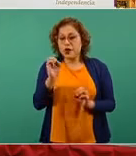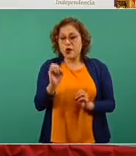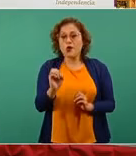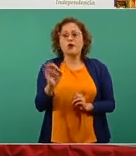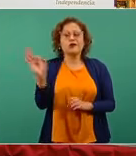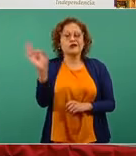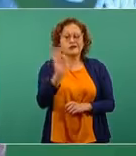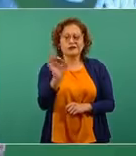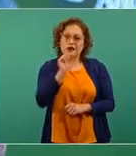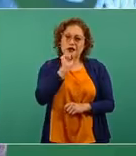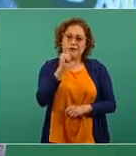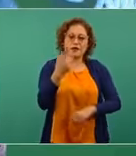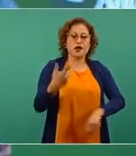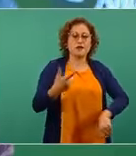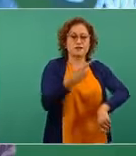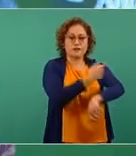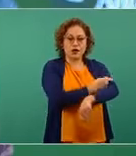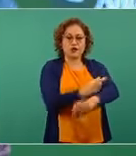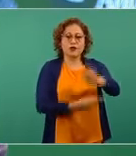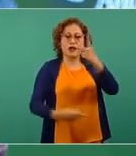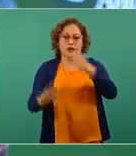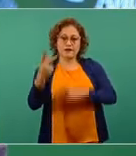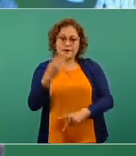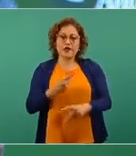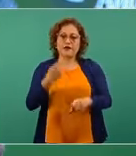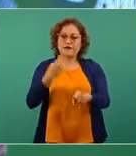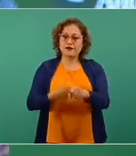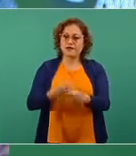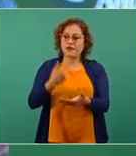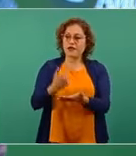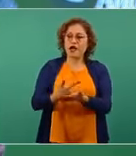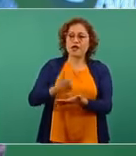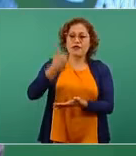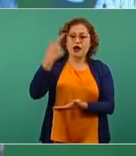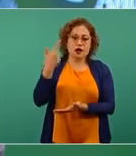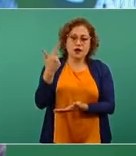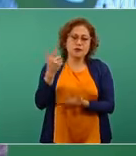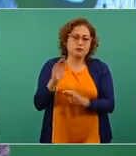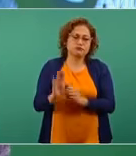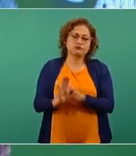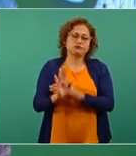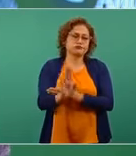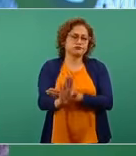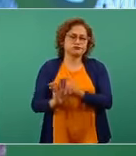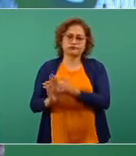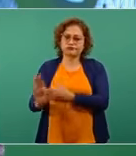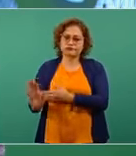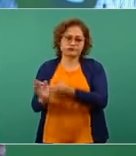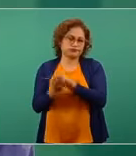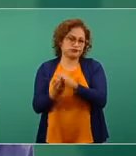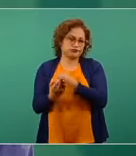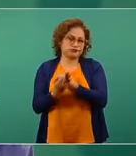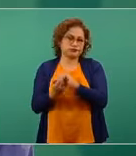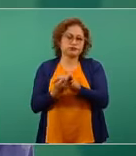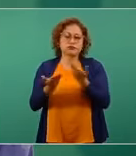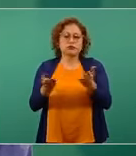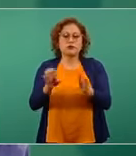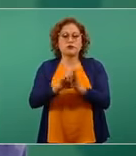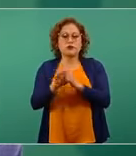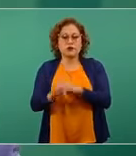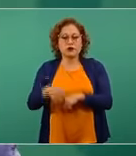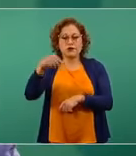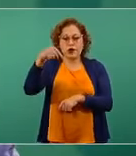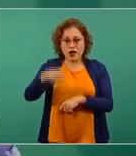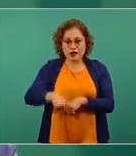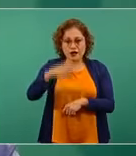también proteja contra la enfermedad grave. De hecho, las vacunas contra el COVID que usamos en México y que se usan en varios otros países del